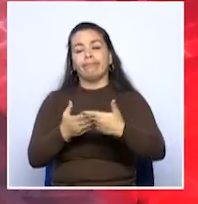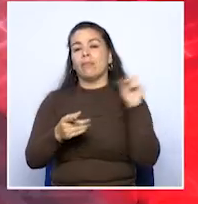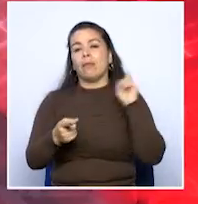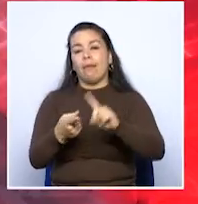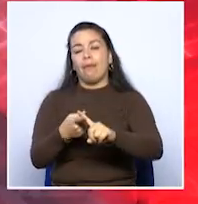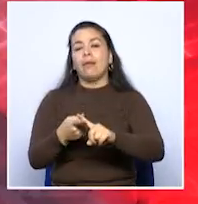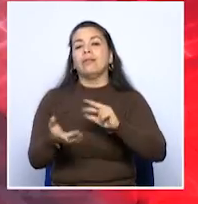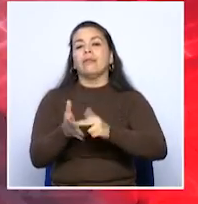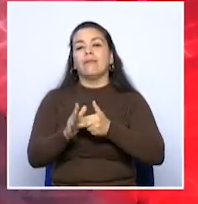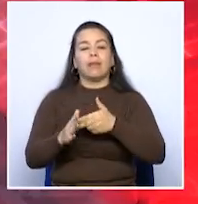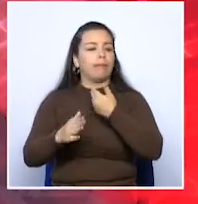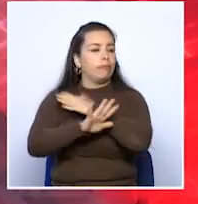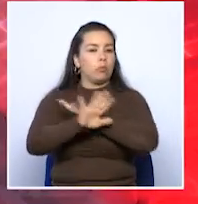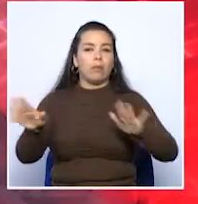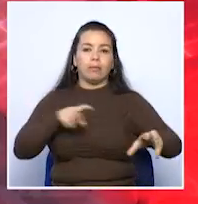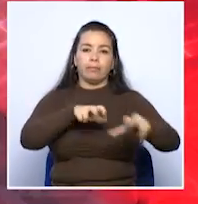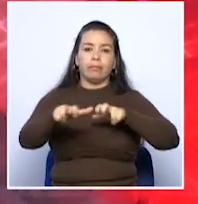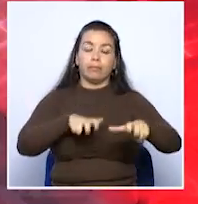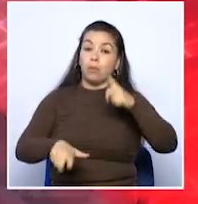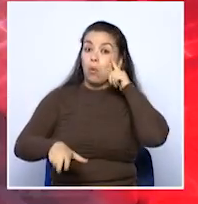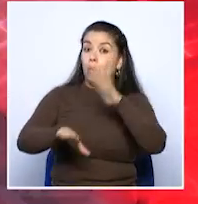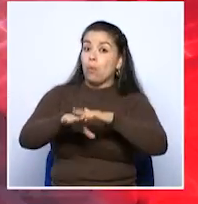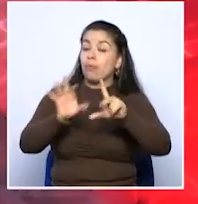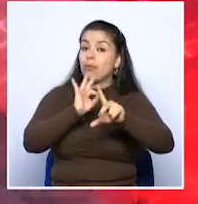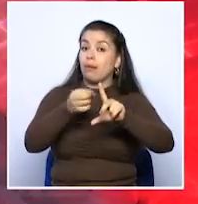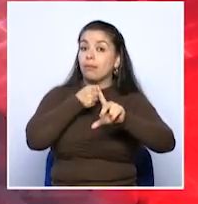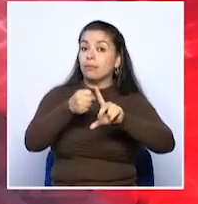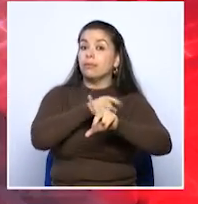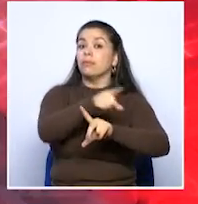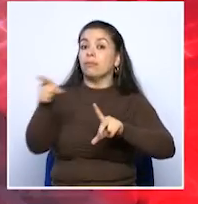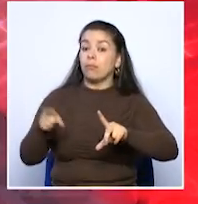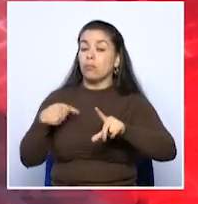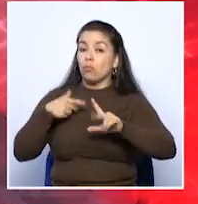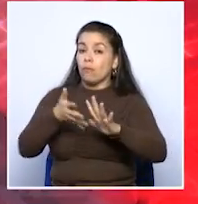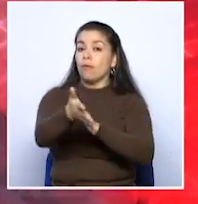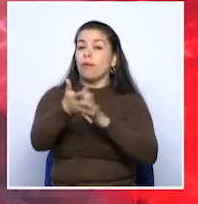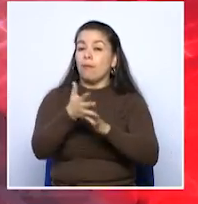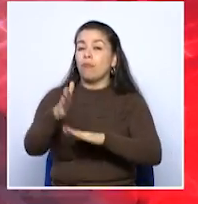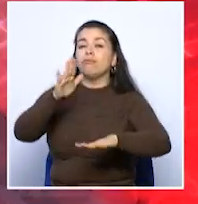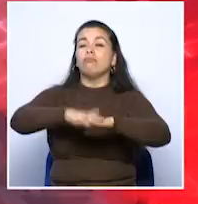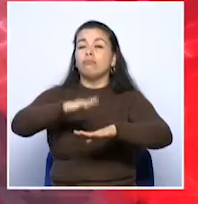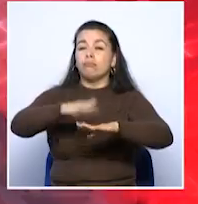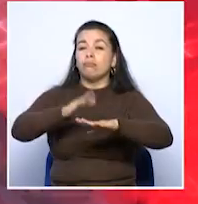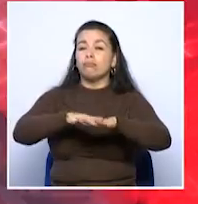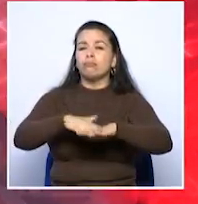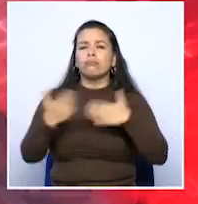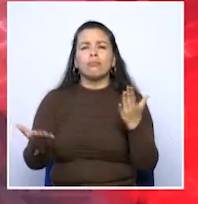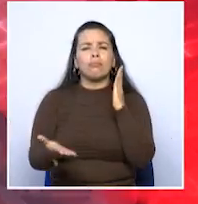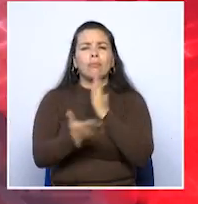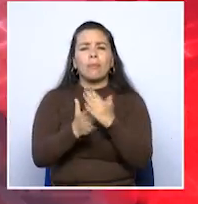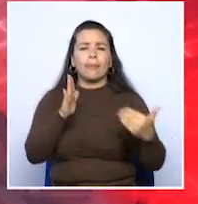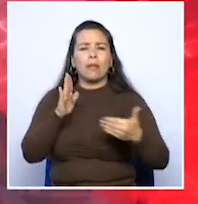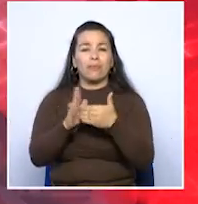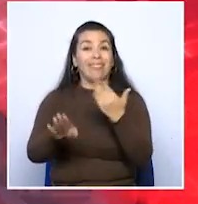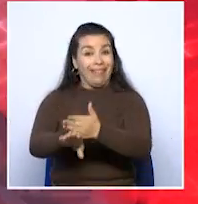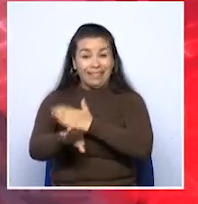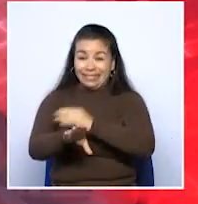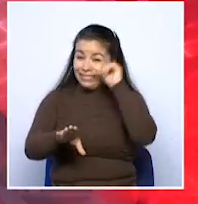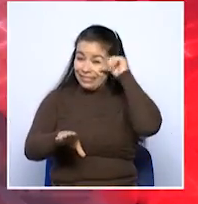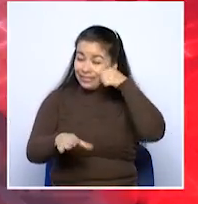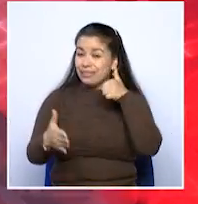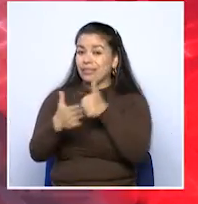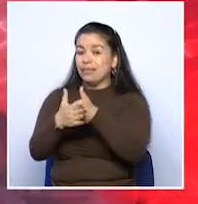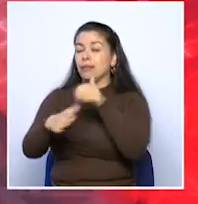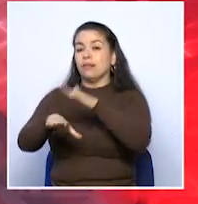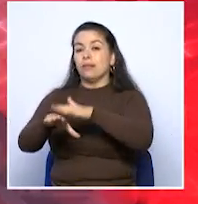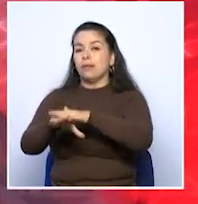lo que generó que salieran de circulación. Recordemos que Telecafé Noticias fue un medio que en exclusiva informó sobre esta denuncia que se había presentado por